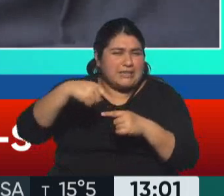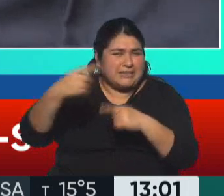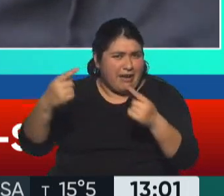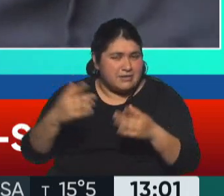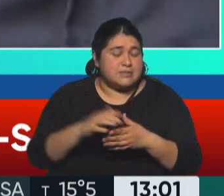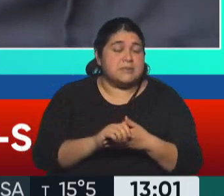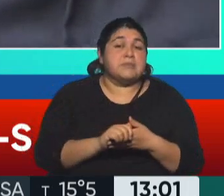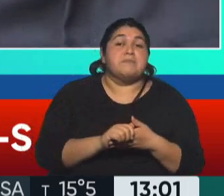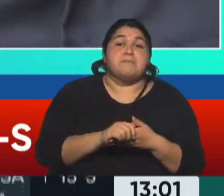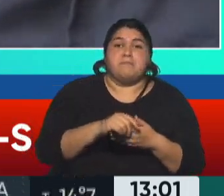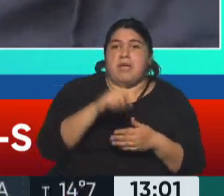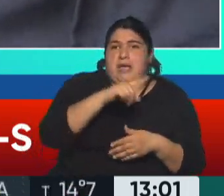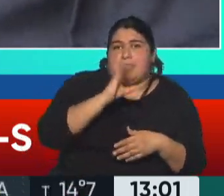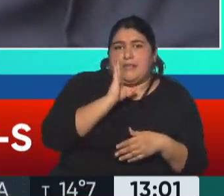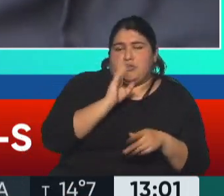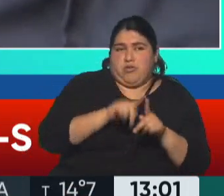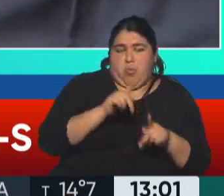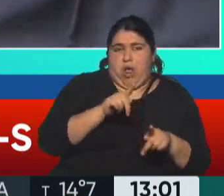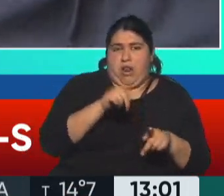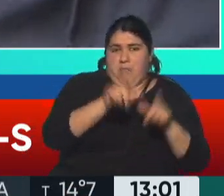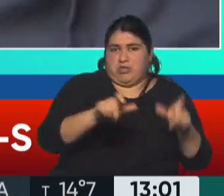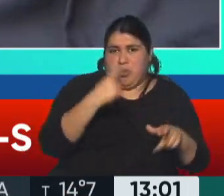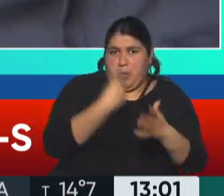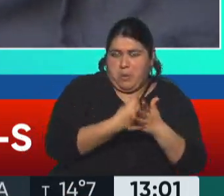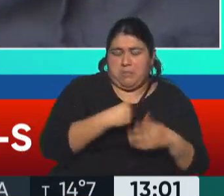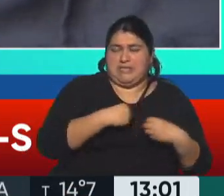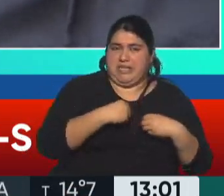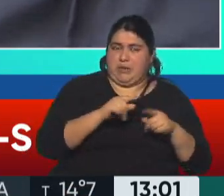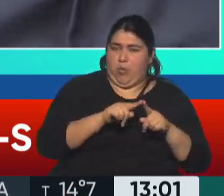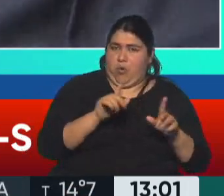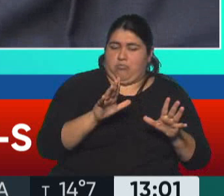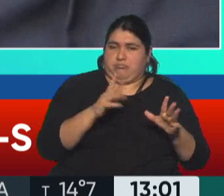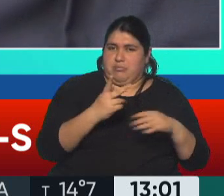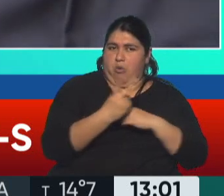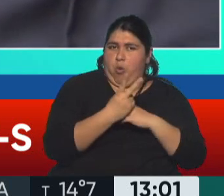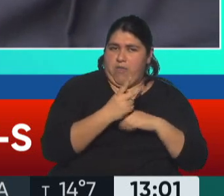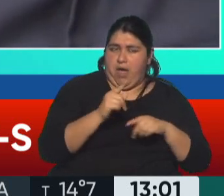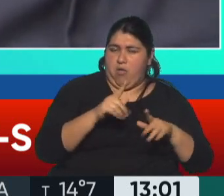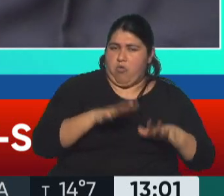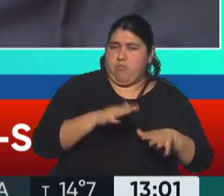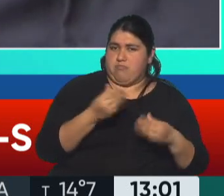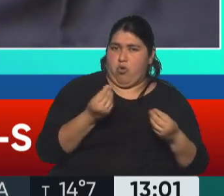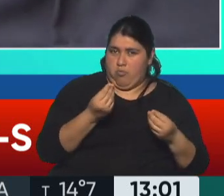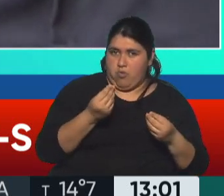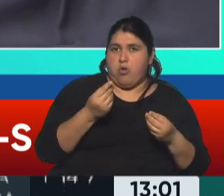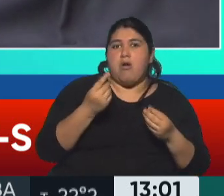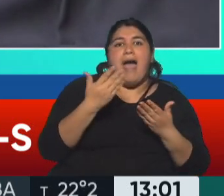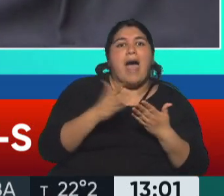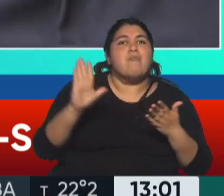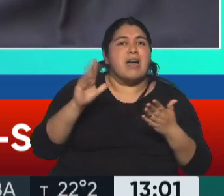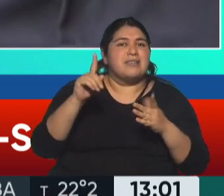Claro, Claro, el americano se siente más vulnerable en general, pero no apenas por el terrorismo internacional.